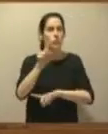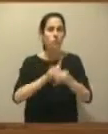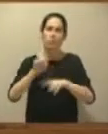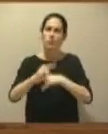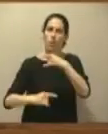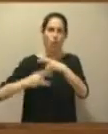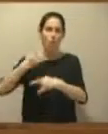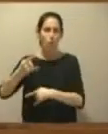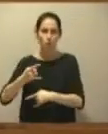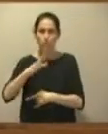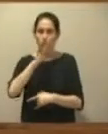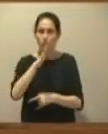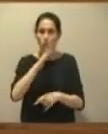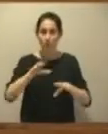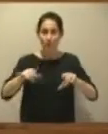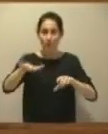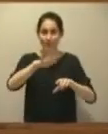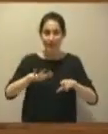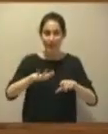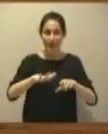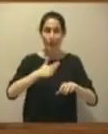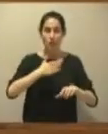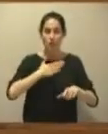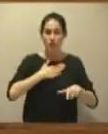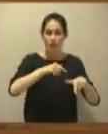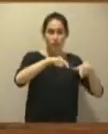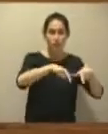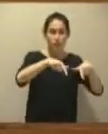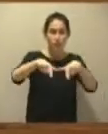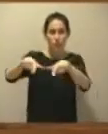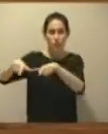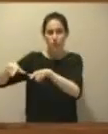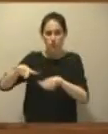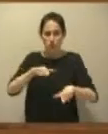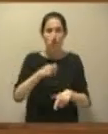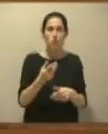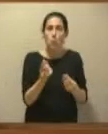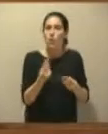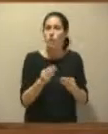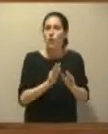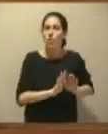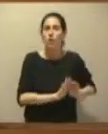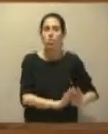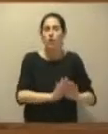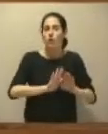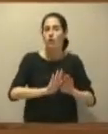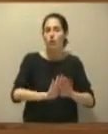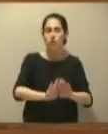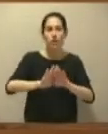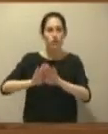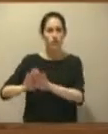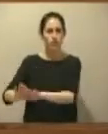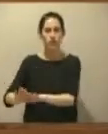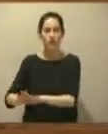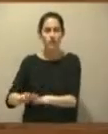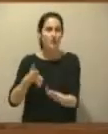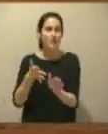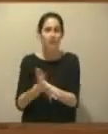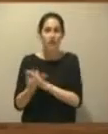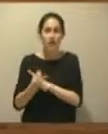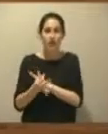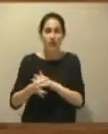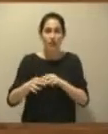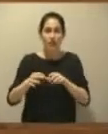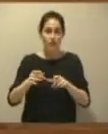Una excesiva fragmentación en miles de parcelas, muchas de ellas abandonadas, que prácticamente imposibilitan su